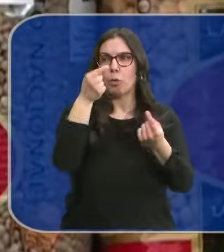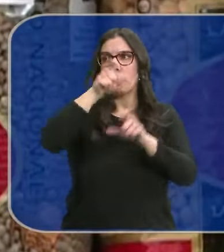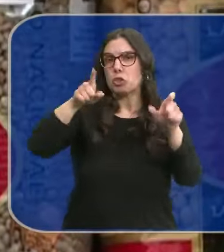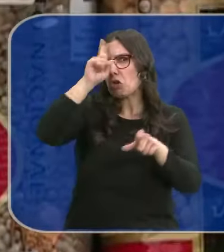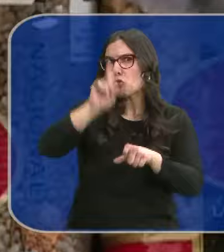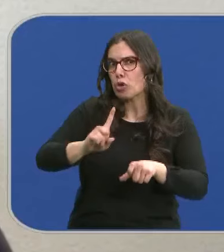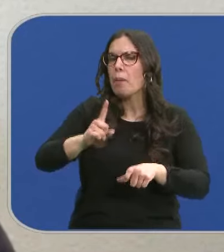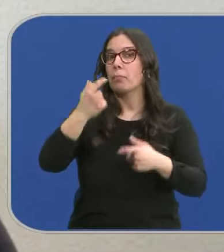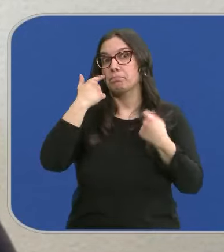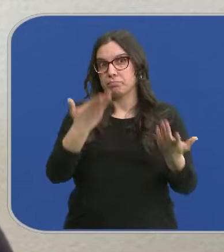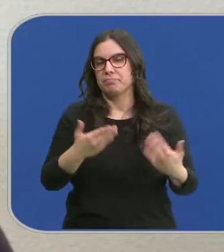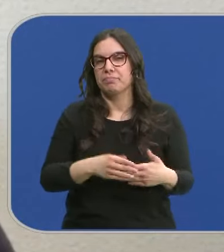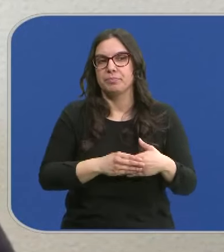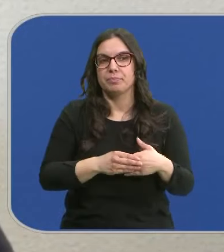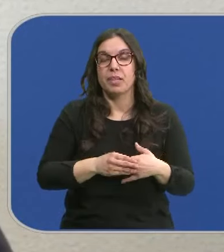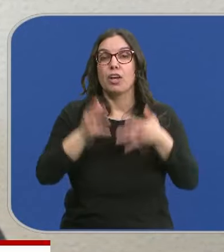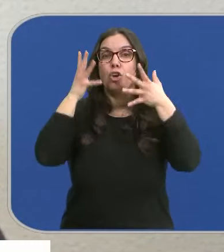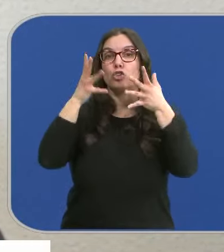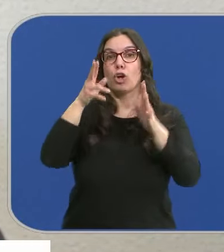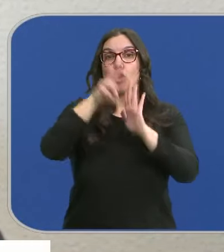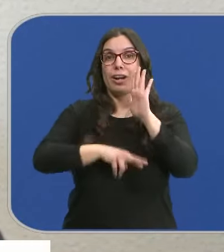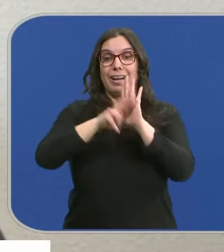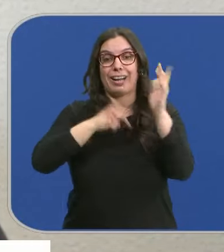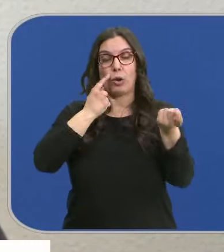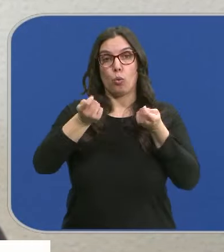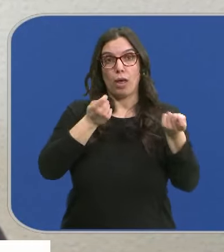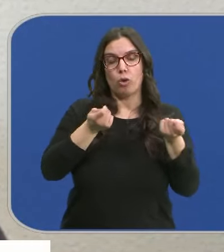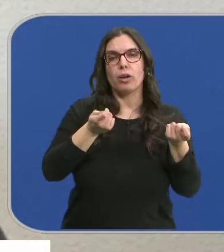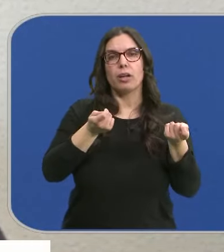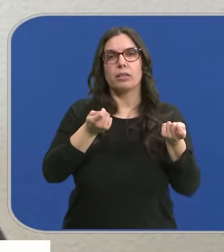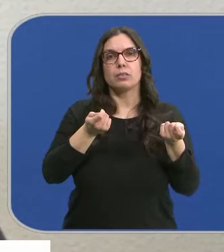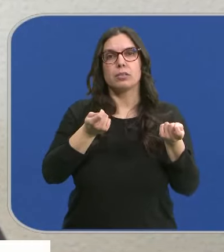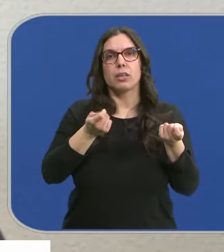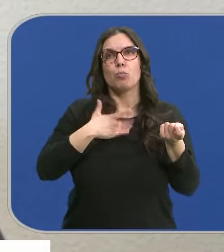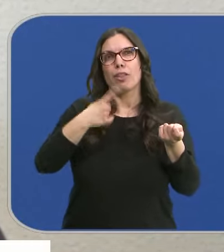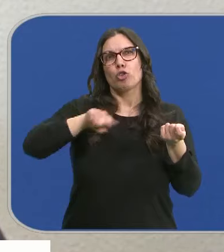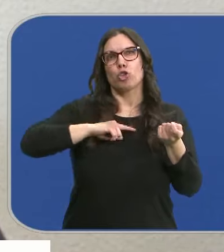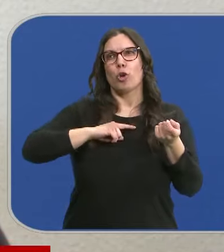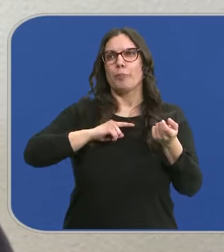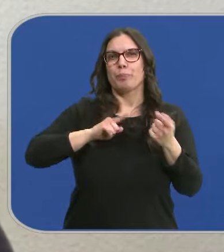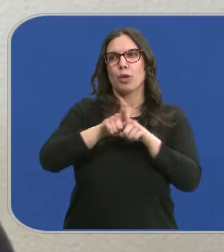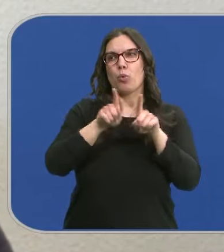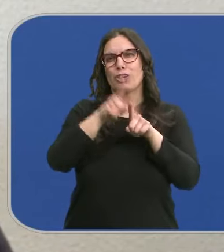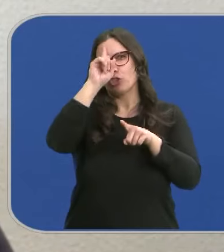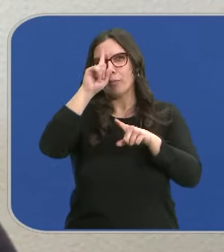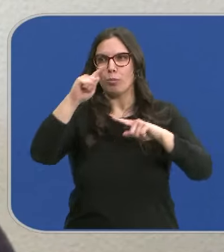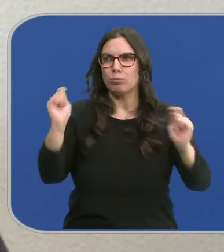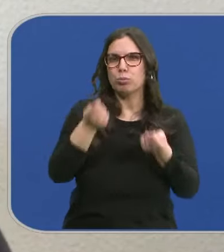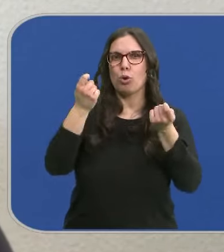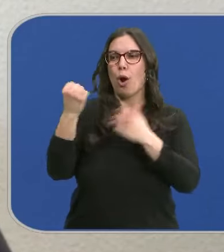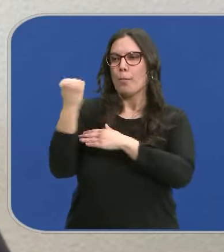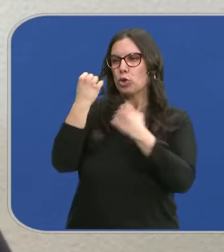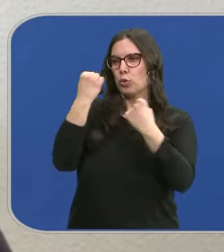conocido por el consumidor. Los consejos reguladores quizá no hemos sabido promover, no tenemos demasiado